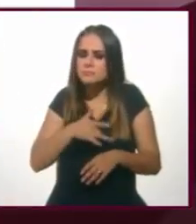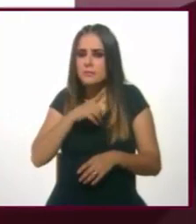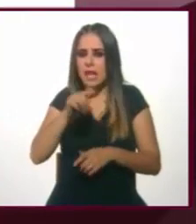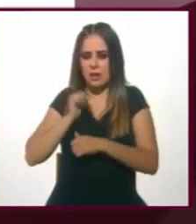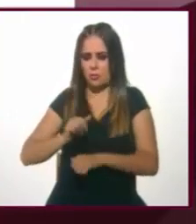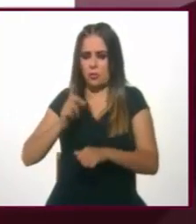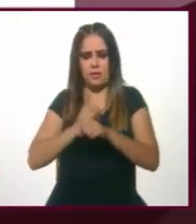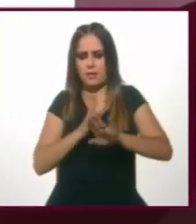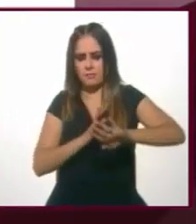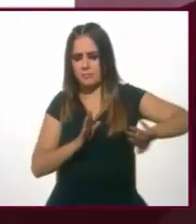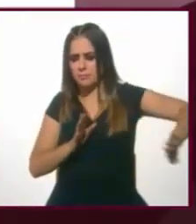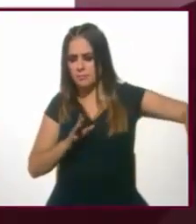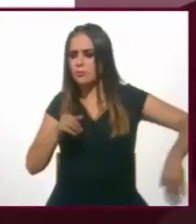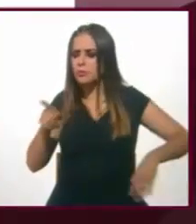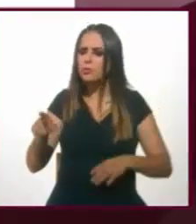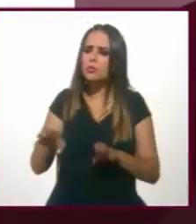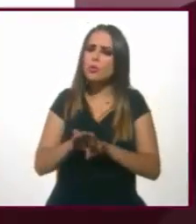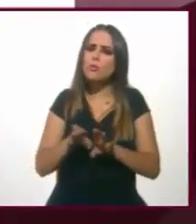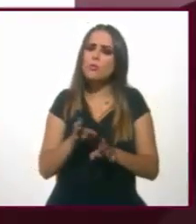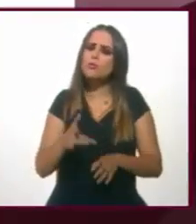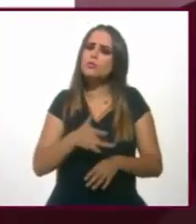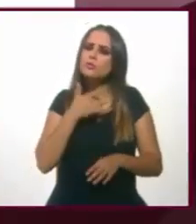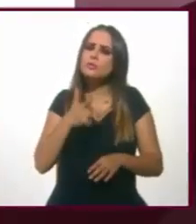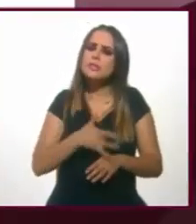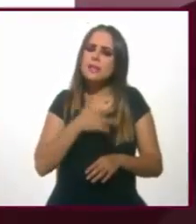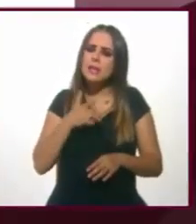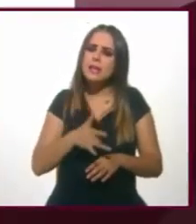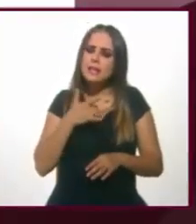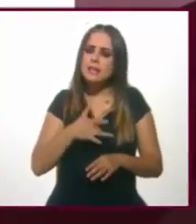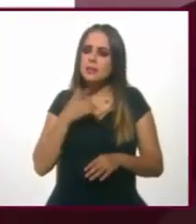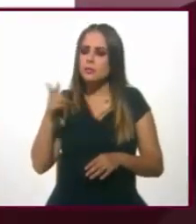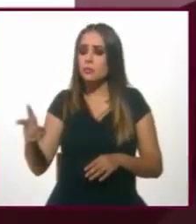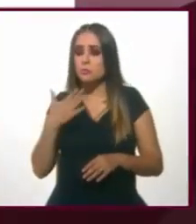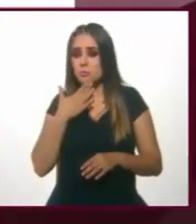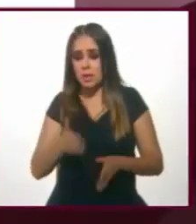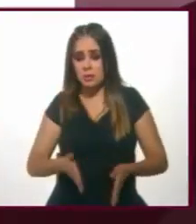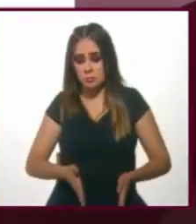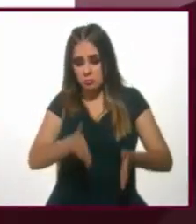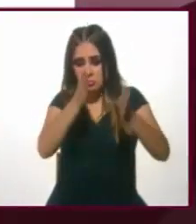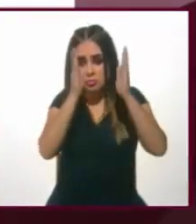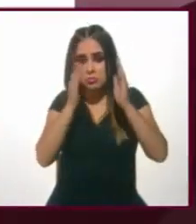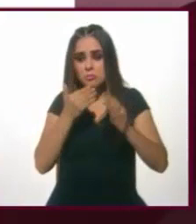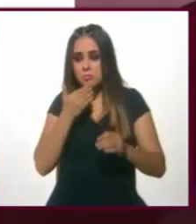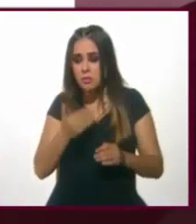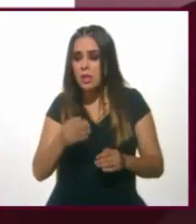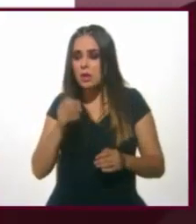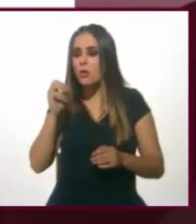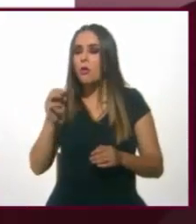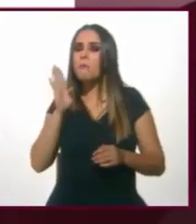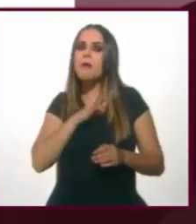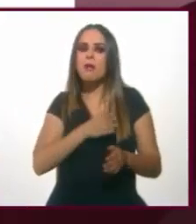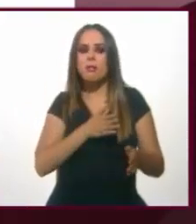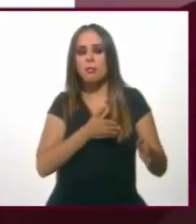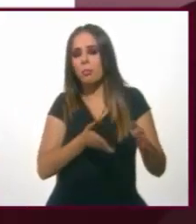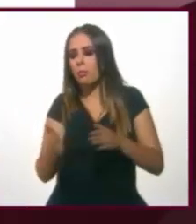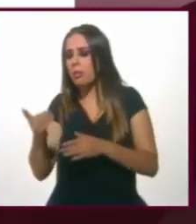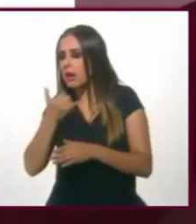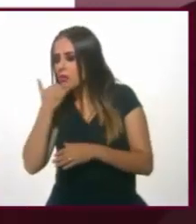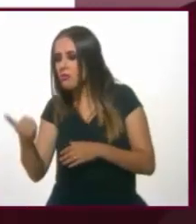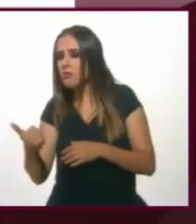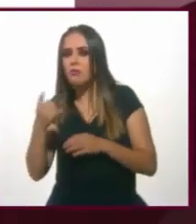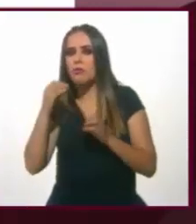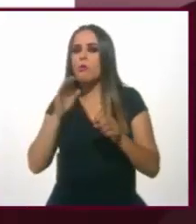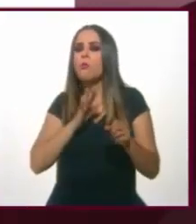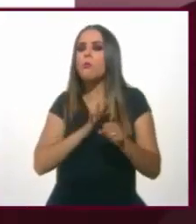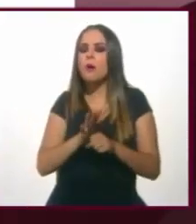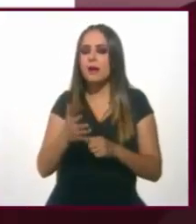autoridad, es cómo está si creemos que vamos por el camino correcto o por el camino equivocado. Este